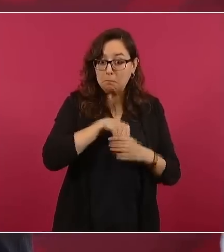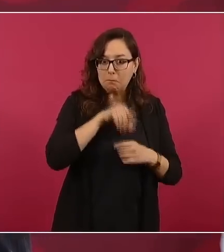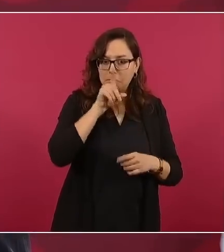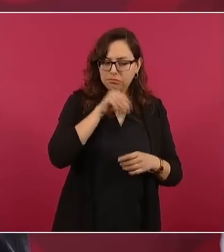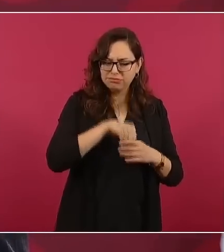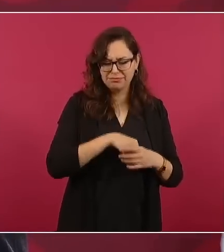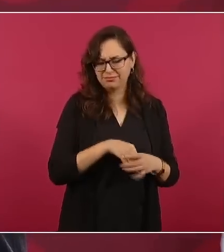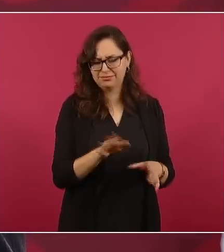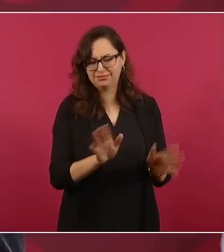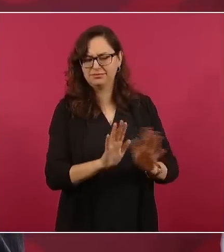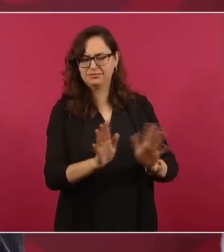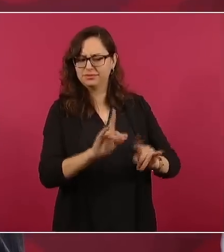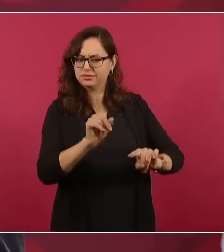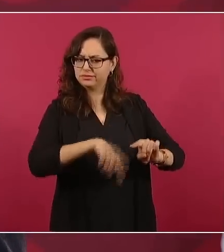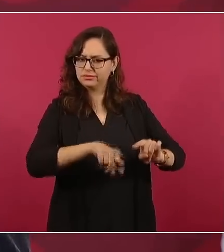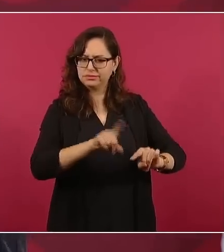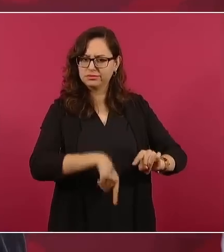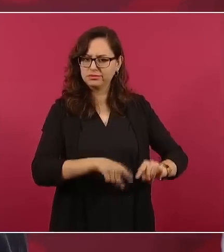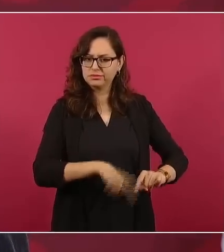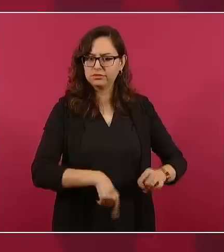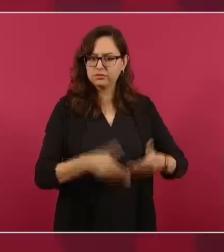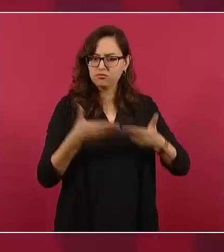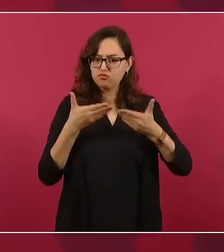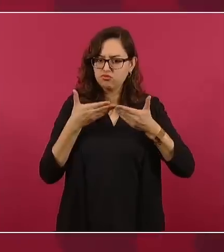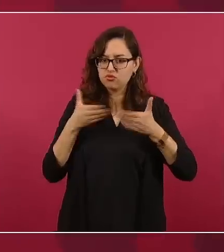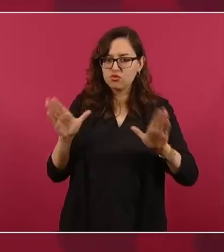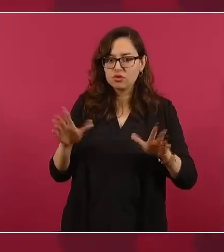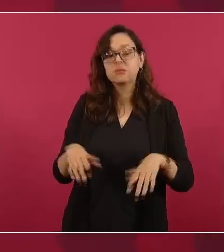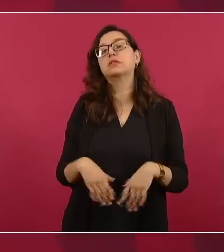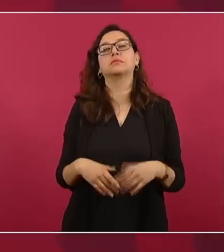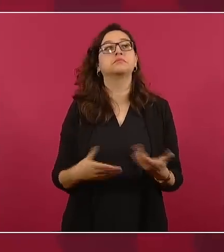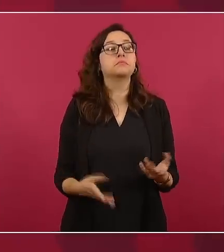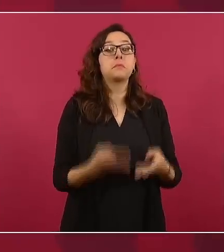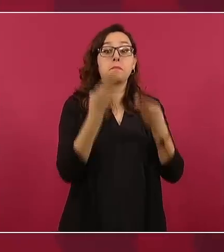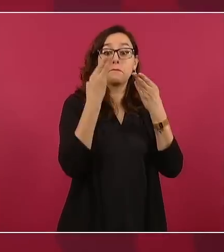secreto bancario,